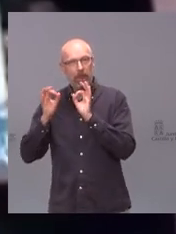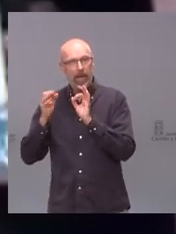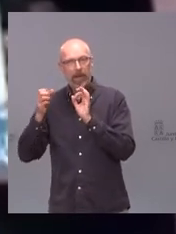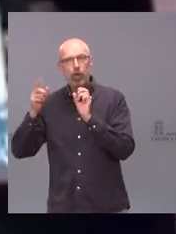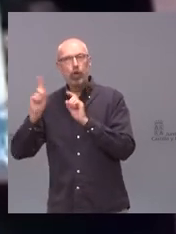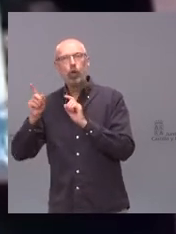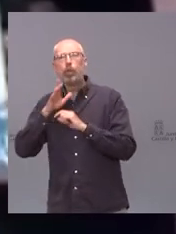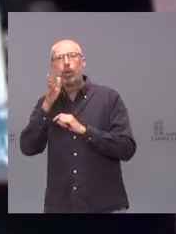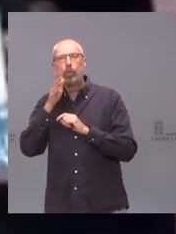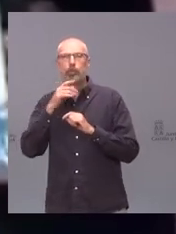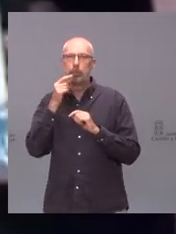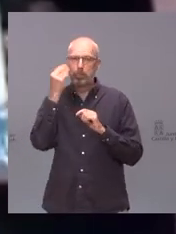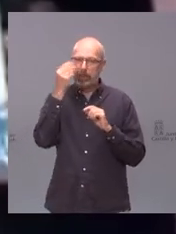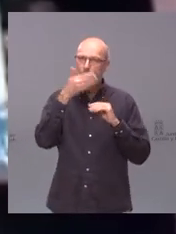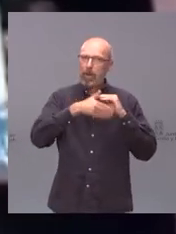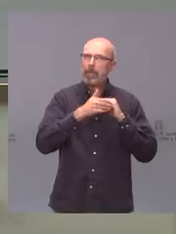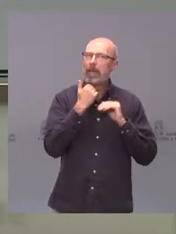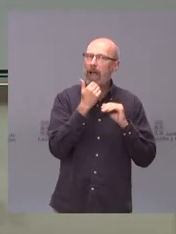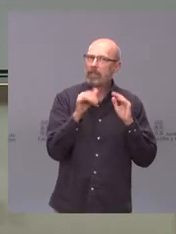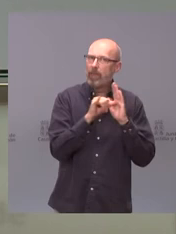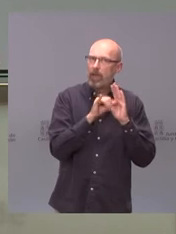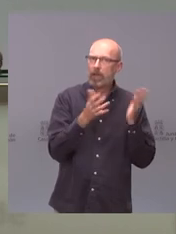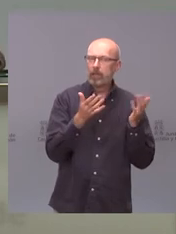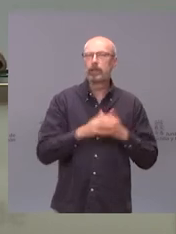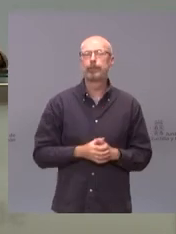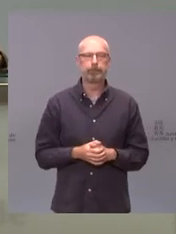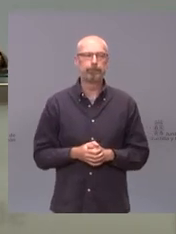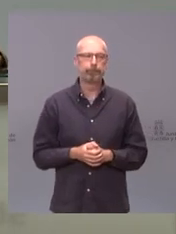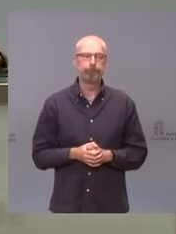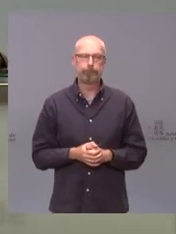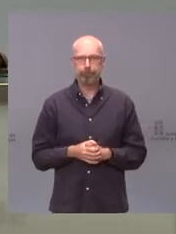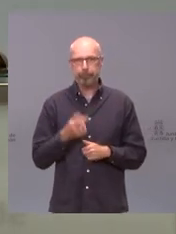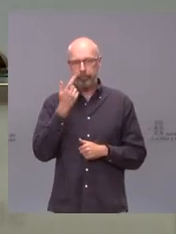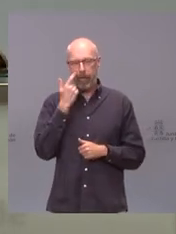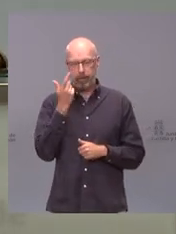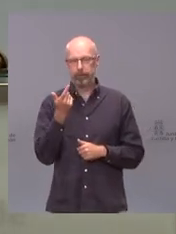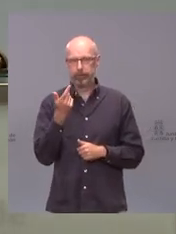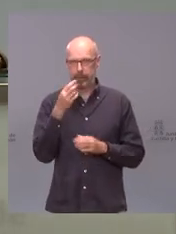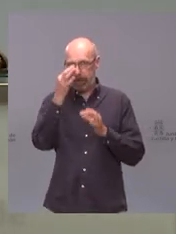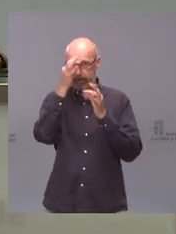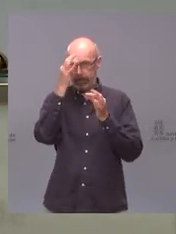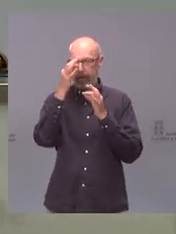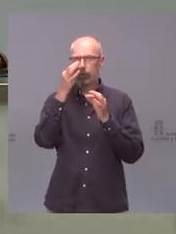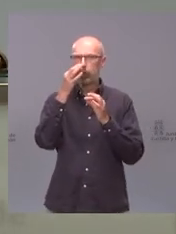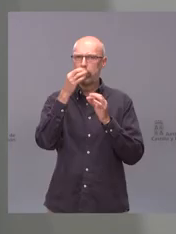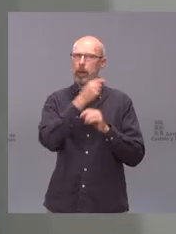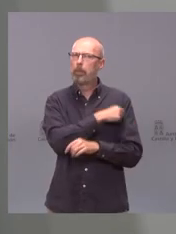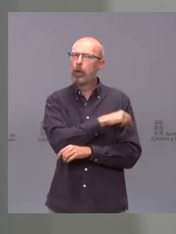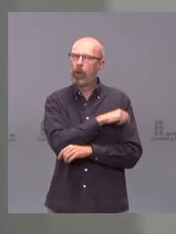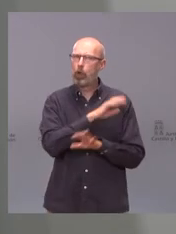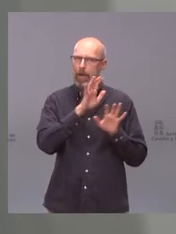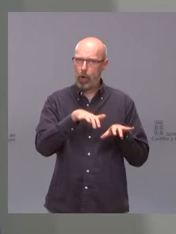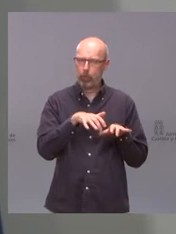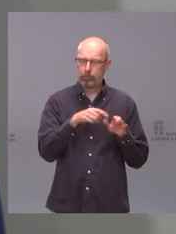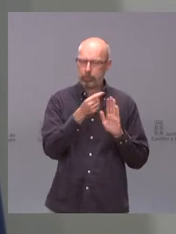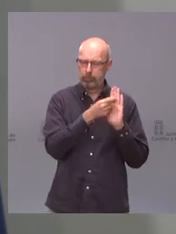gracias voy a responder porque tengo aquí los datos sobre la vacunación en León por esa razón